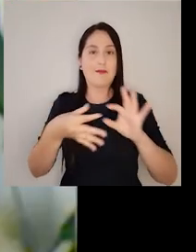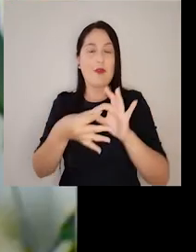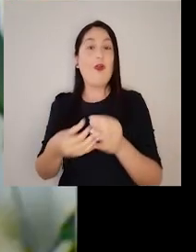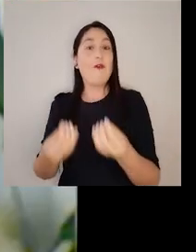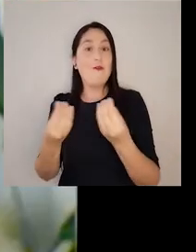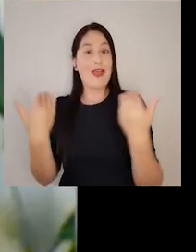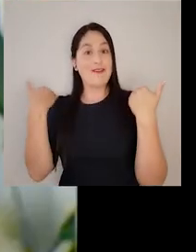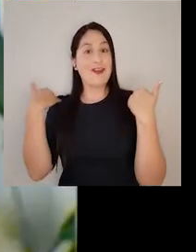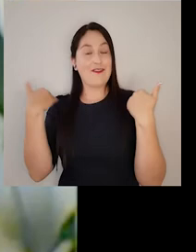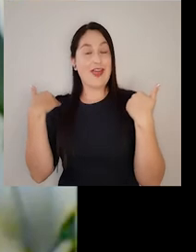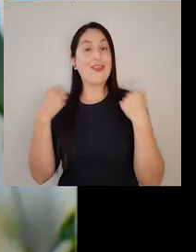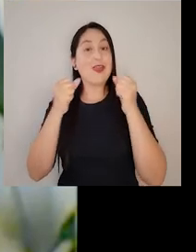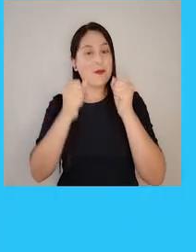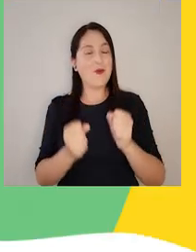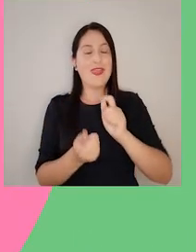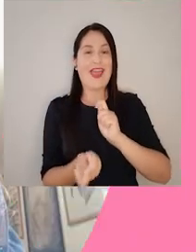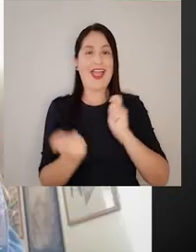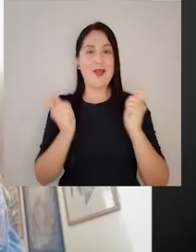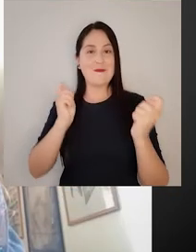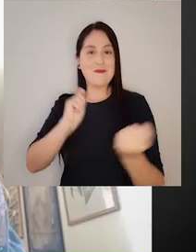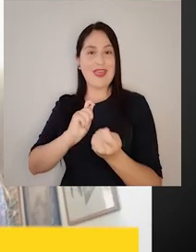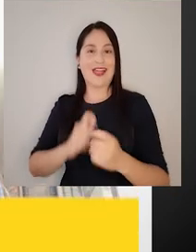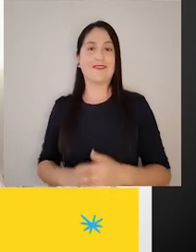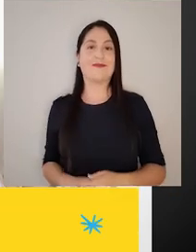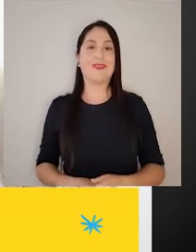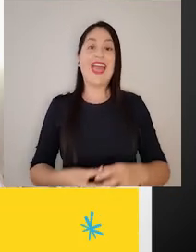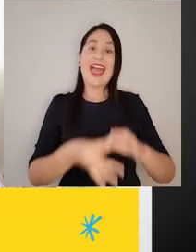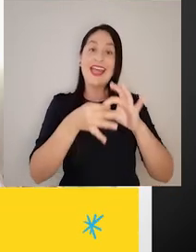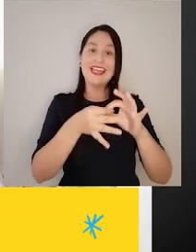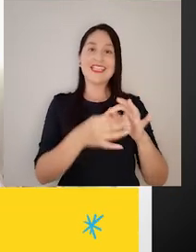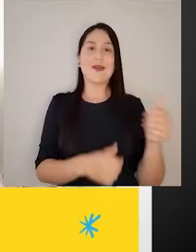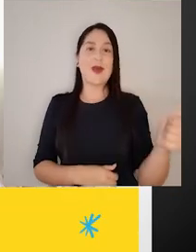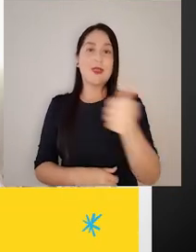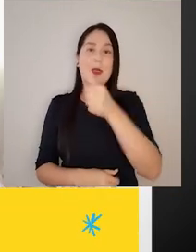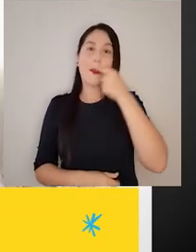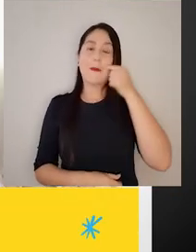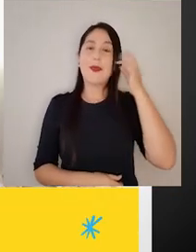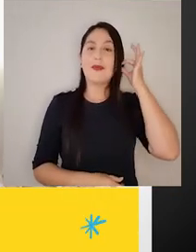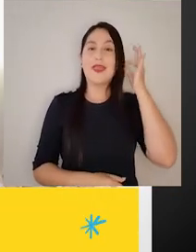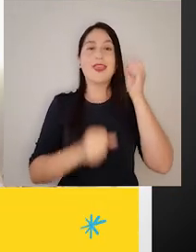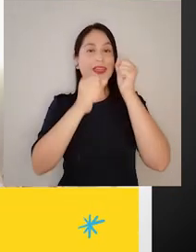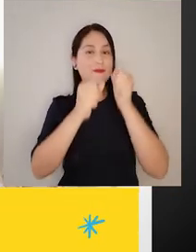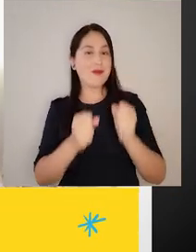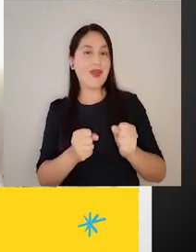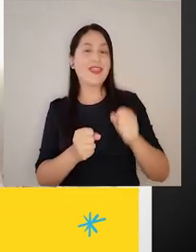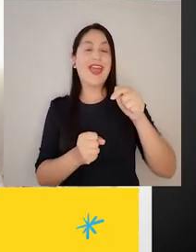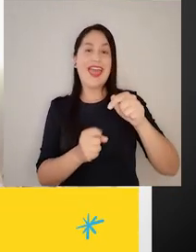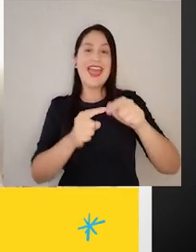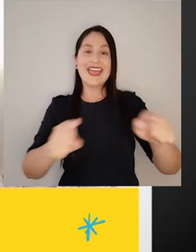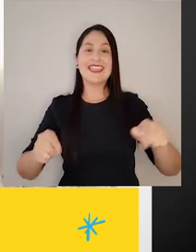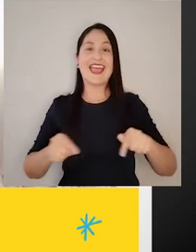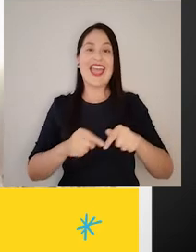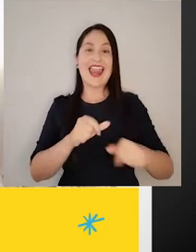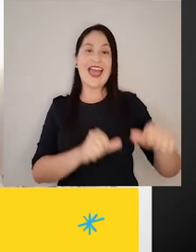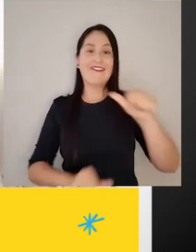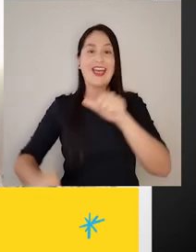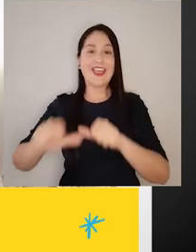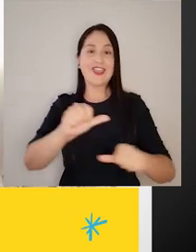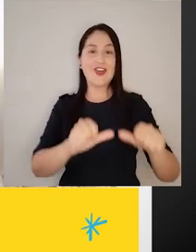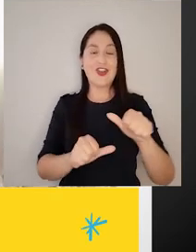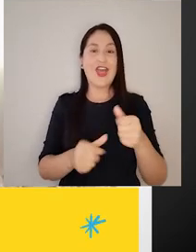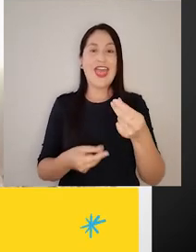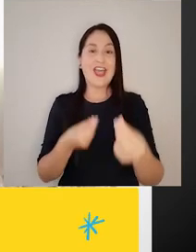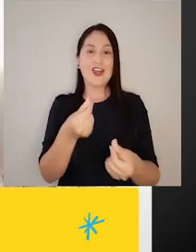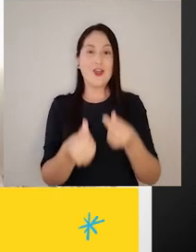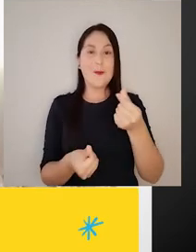prácticas, a prácticas transformadoras. Les agradecemos a todos y a todas quienes hicieron posible estos laboratorios de economía creativa